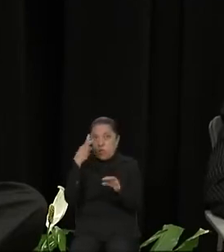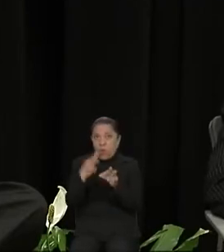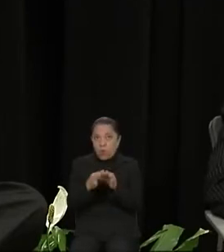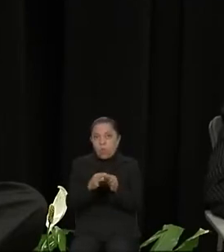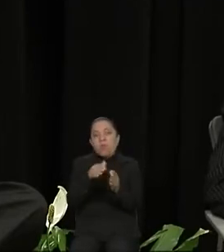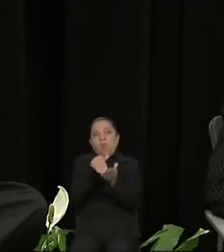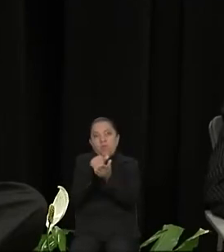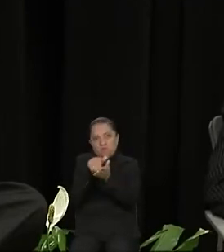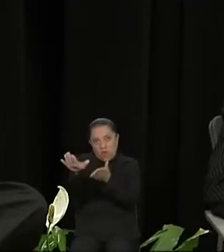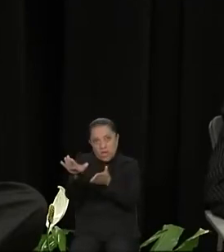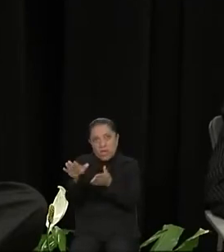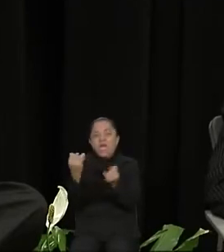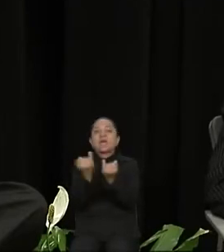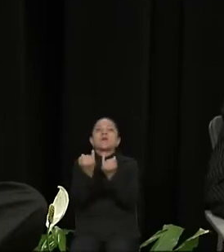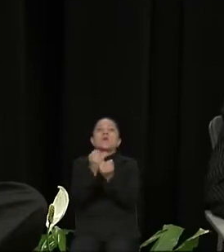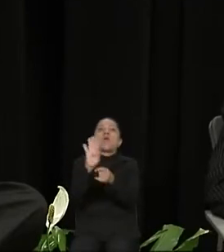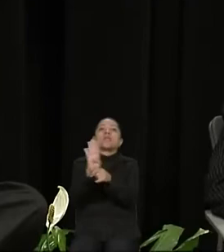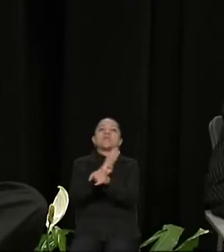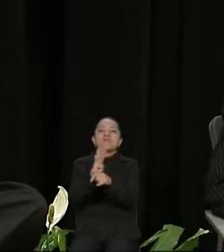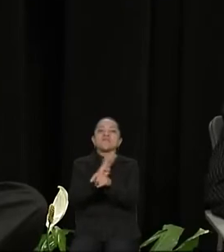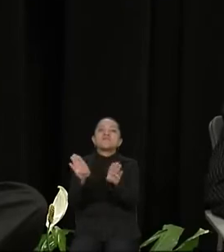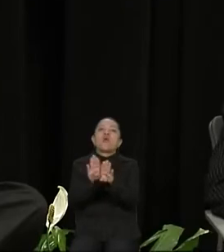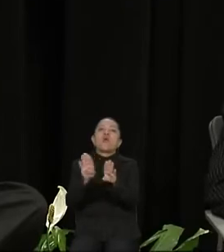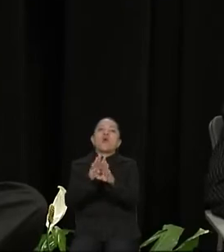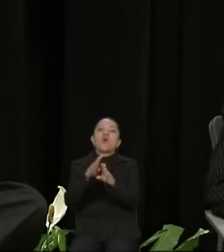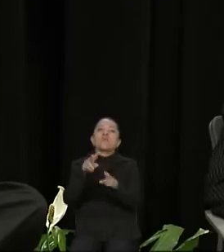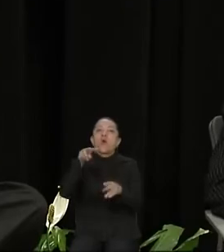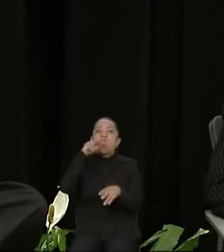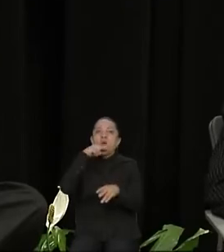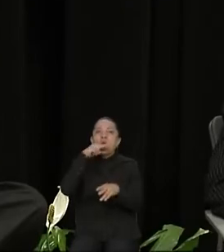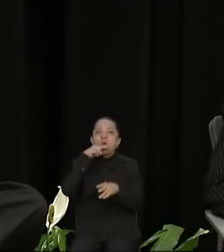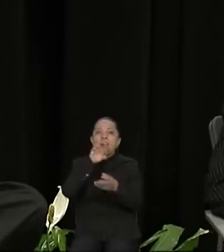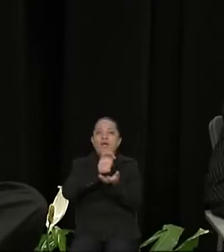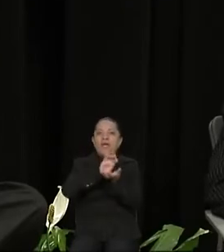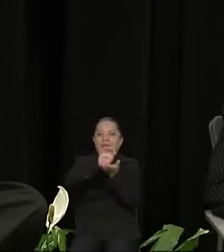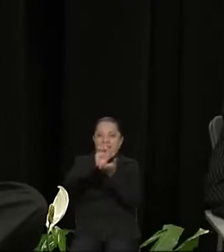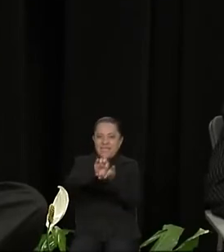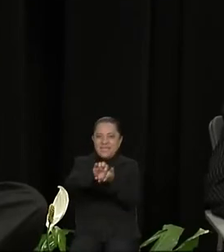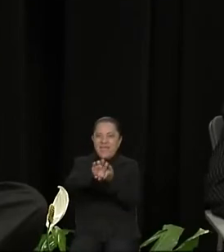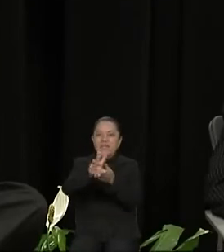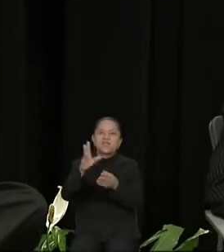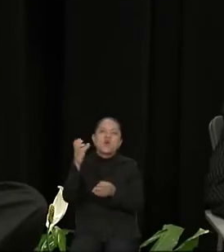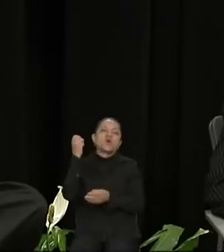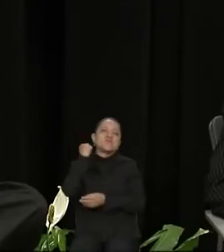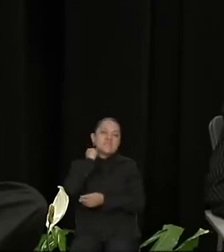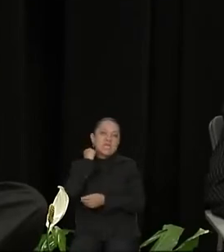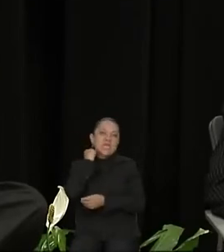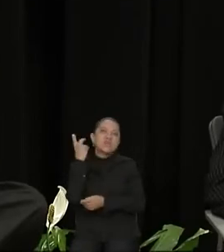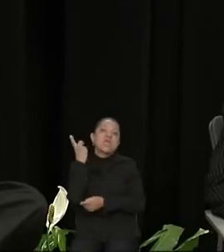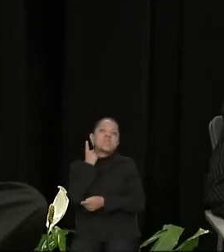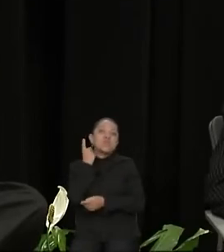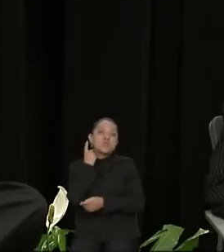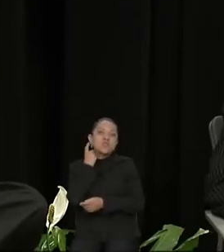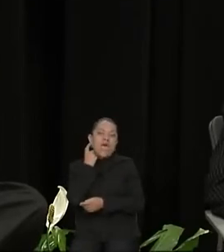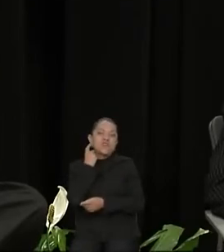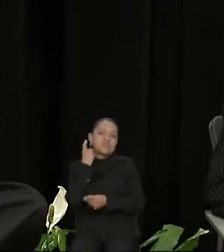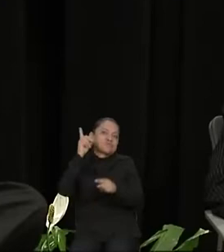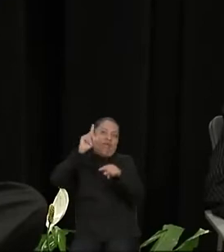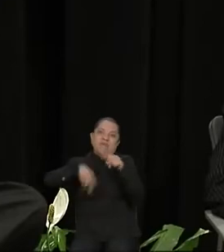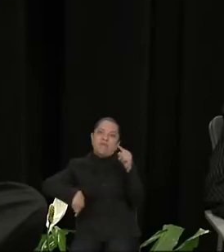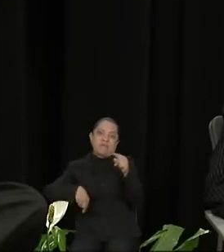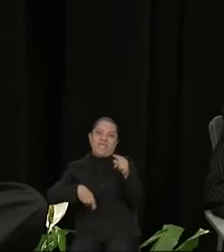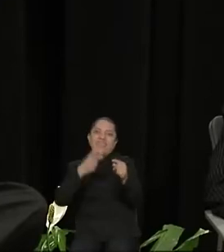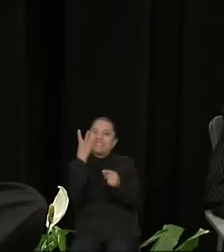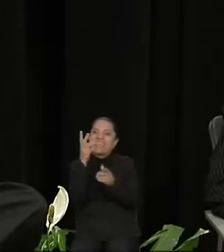aguinaldo que se otorgan senadores y se otorgan también diputados federales sin que les corresponda porque no hay una relación laboral.